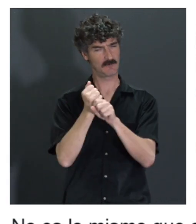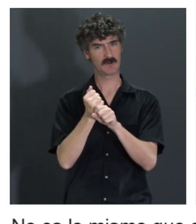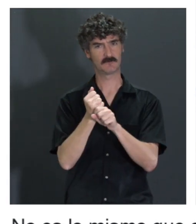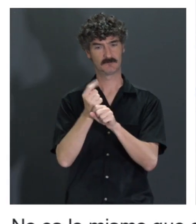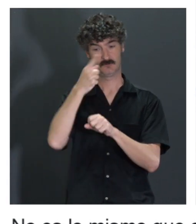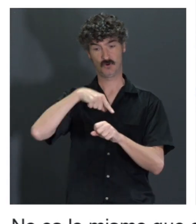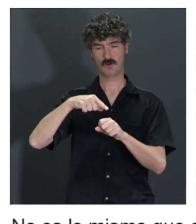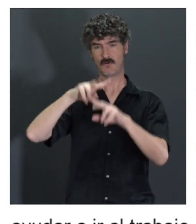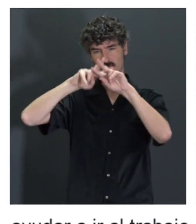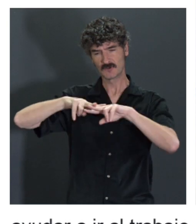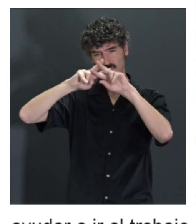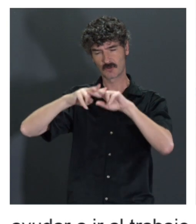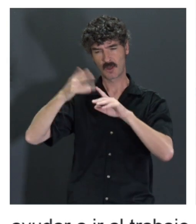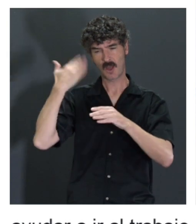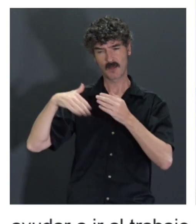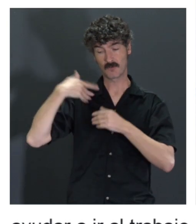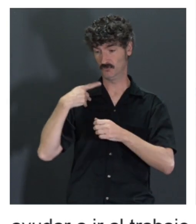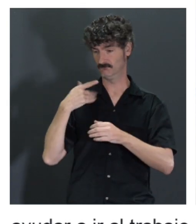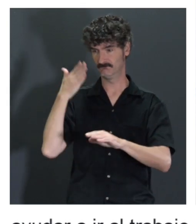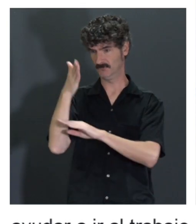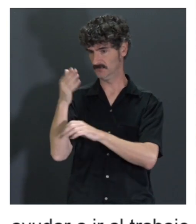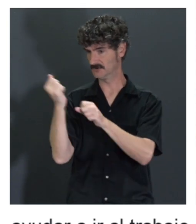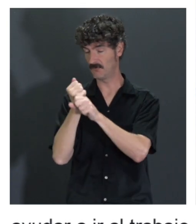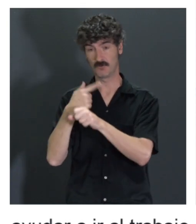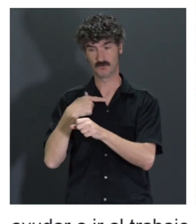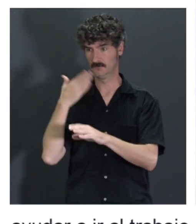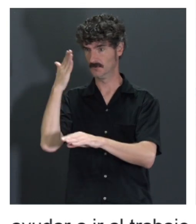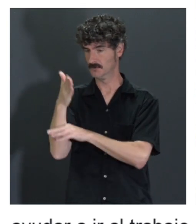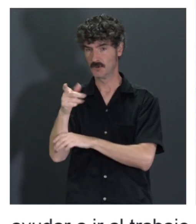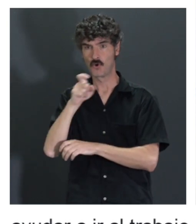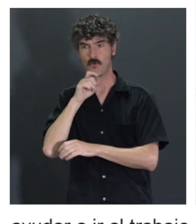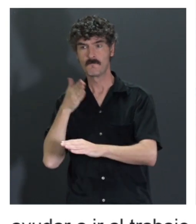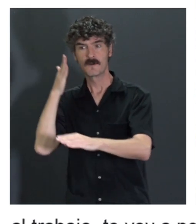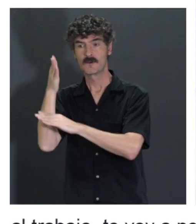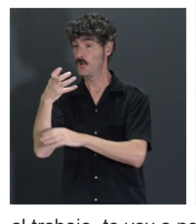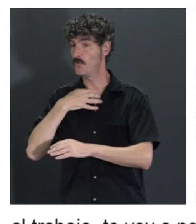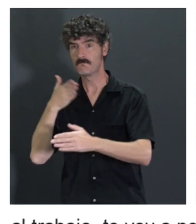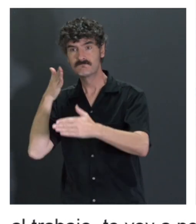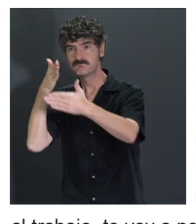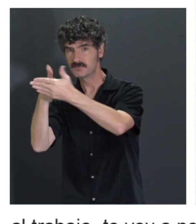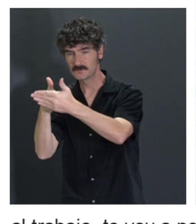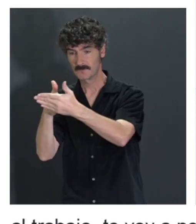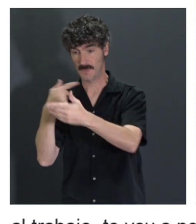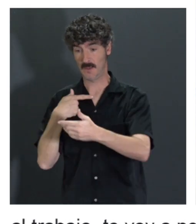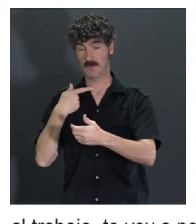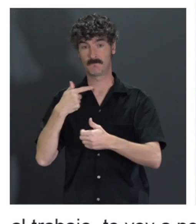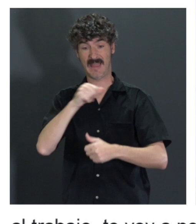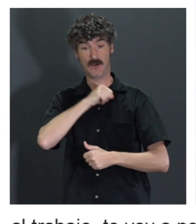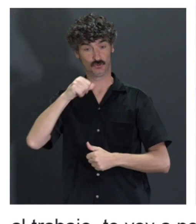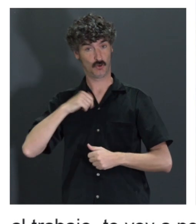sitios, hace años, cuando buscaba trabajo, no podía llegar. No había forma humana de que yo llegara a esos sitios. Con un vehículo autónomo sí se va a poder.